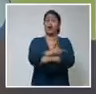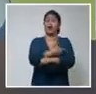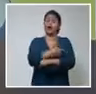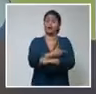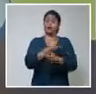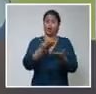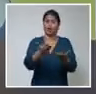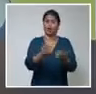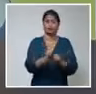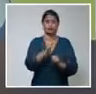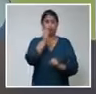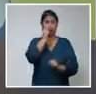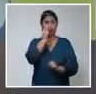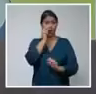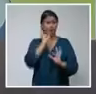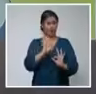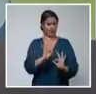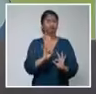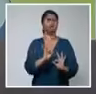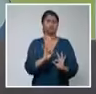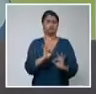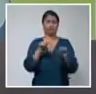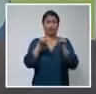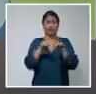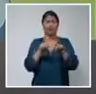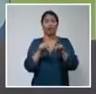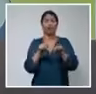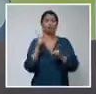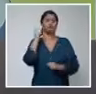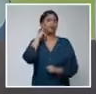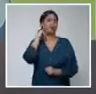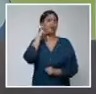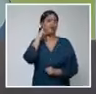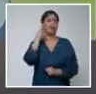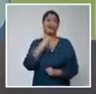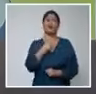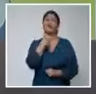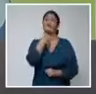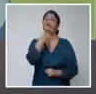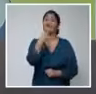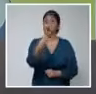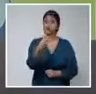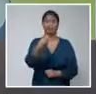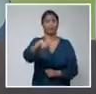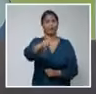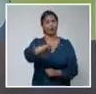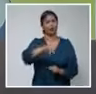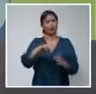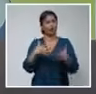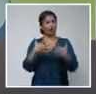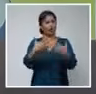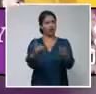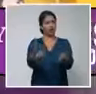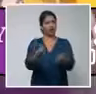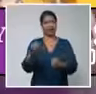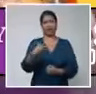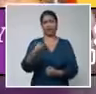Y usó como prueba un audio que yo reproduzco ahora para que se tenga una idea más clara de tamaña estupidez.